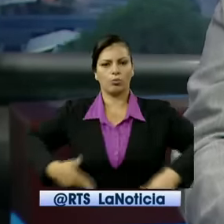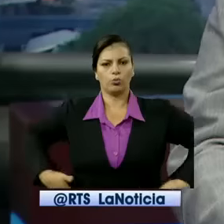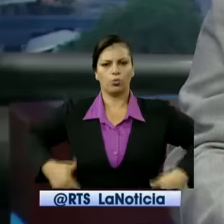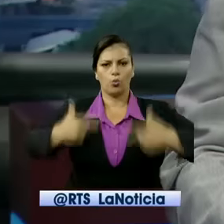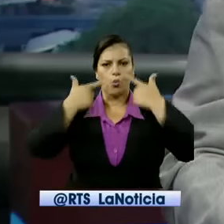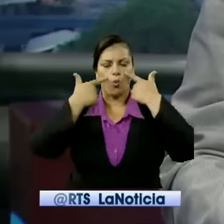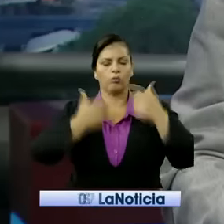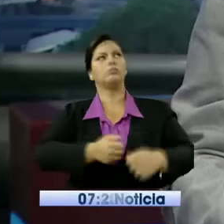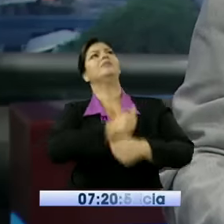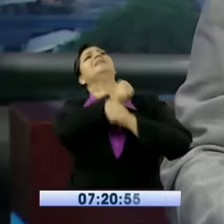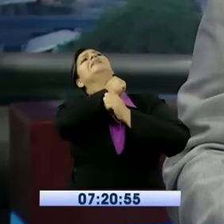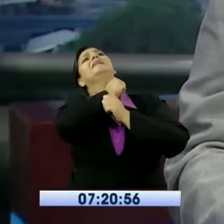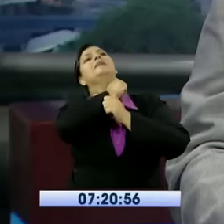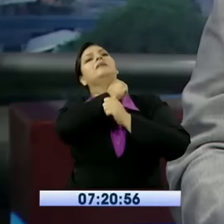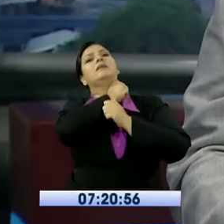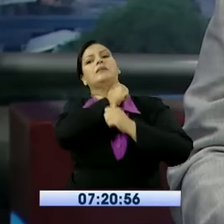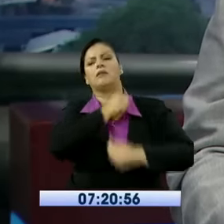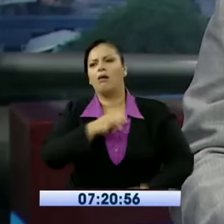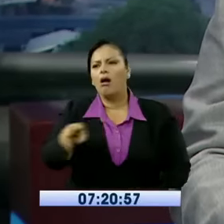adolescente para investigación.